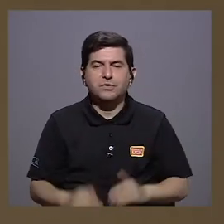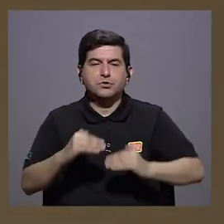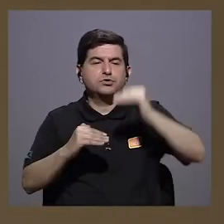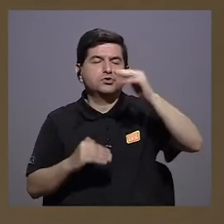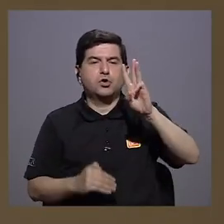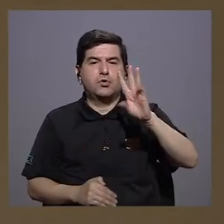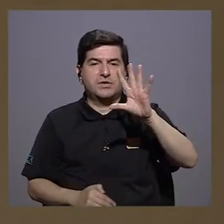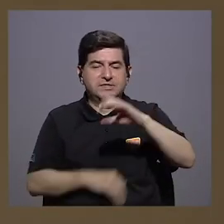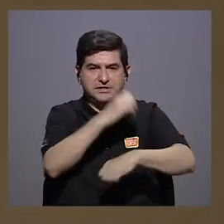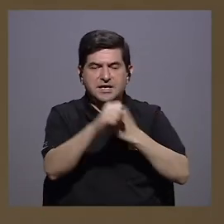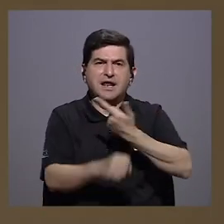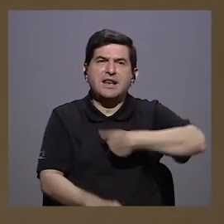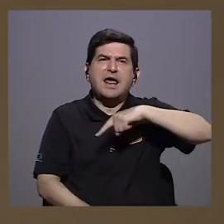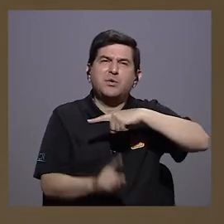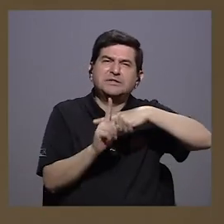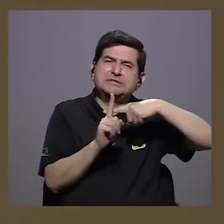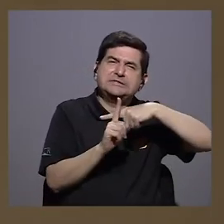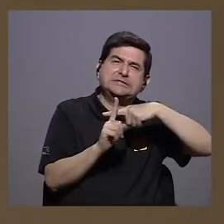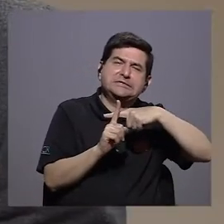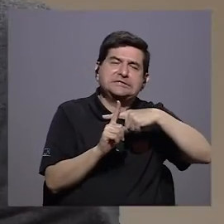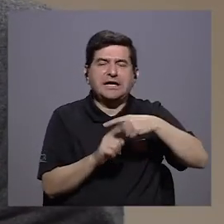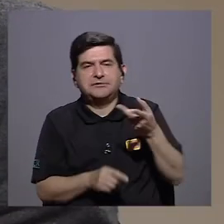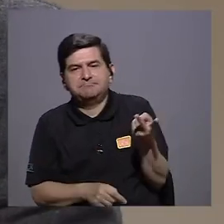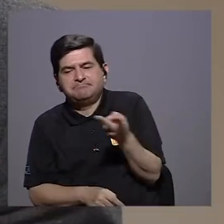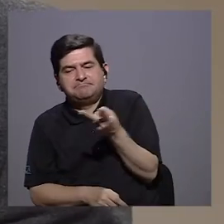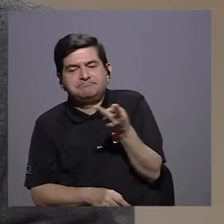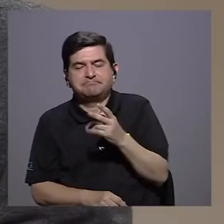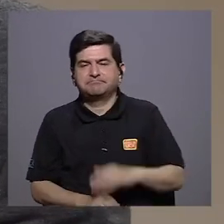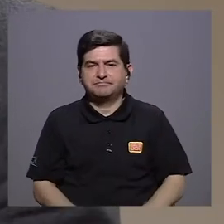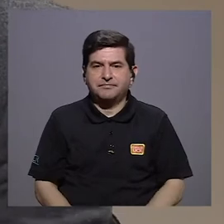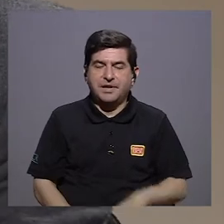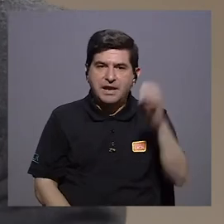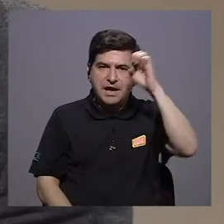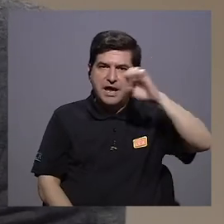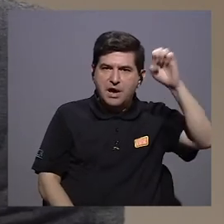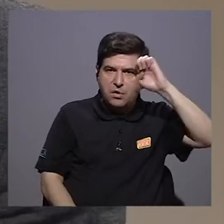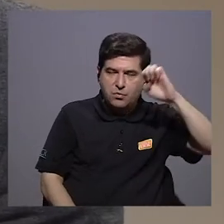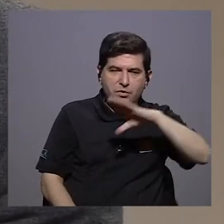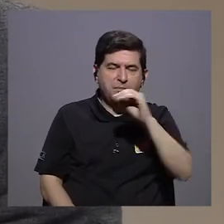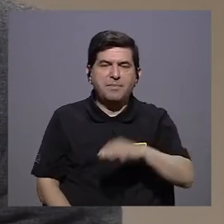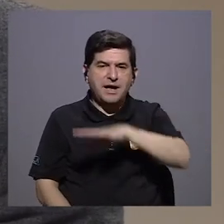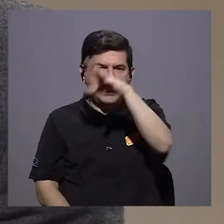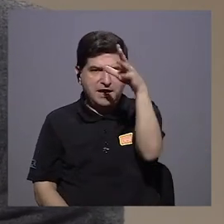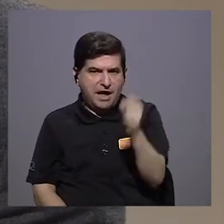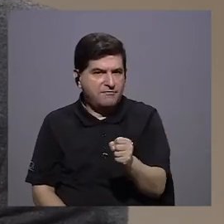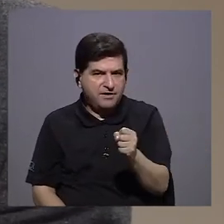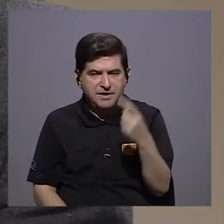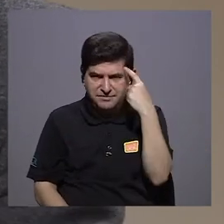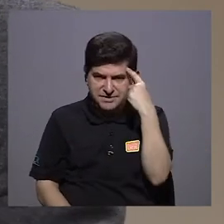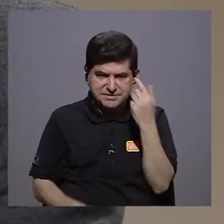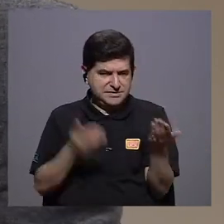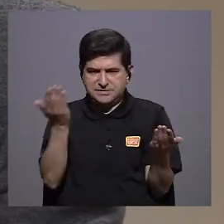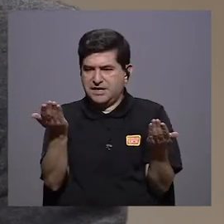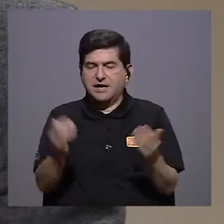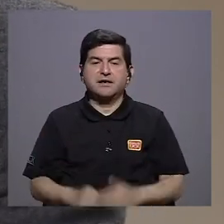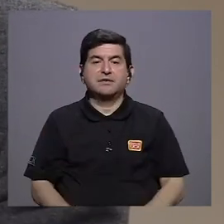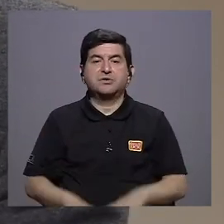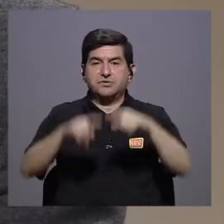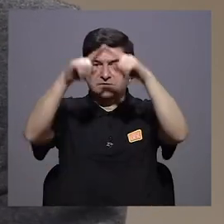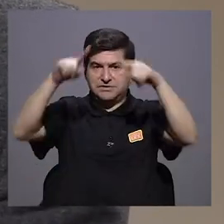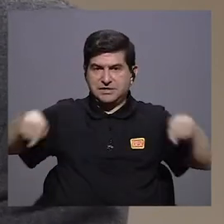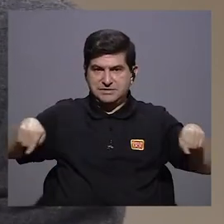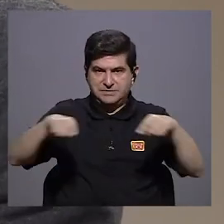65 años. La nuestra está como en el intermedio entre esas dos poblaciones, la de Europa y la de África Subsahariana. Entonces, las pirámides